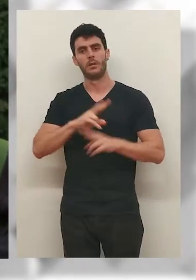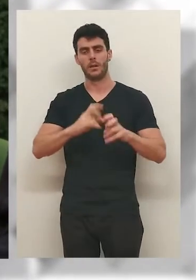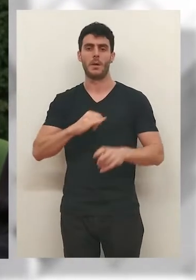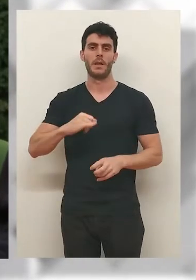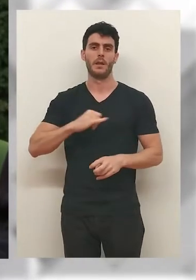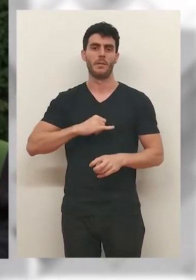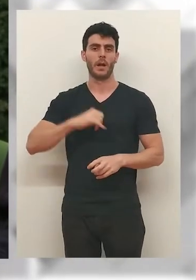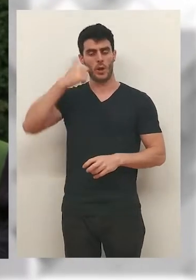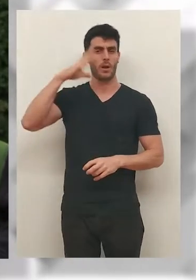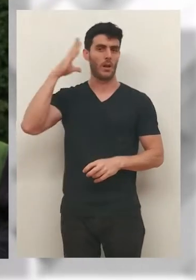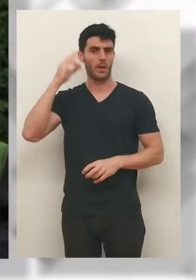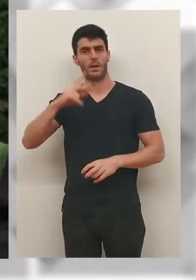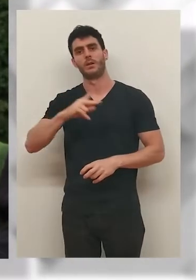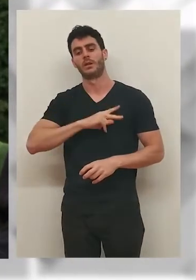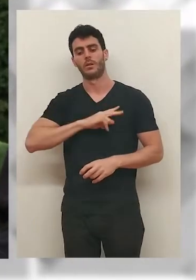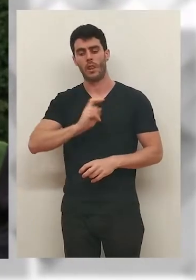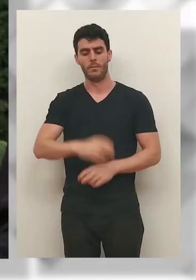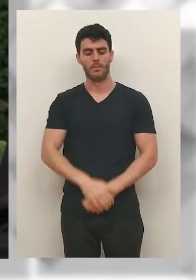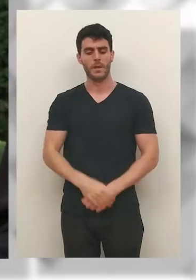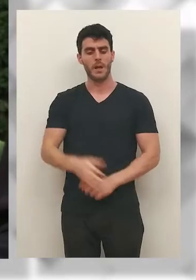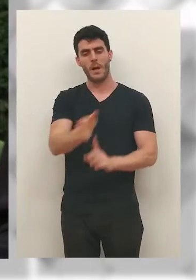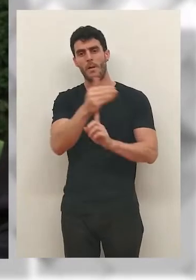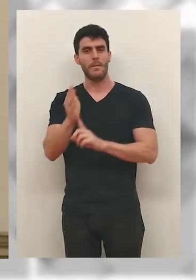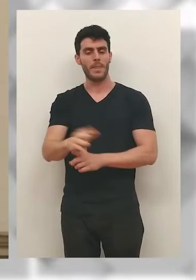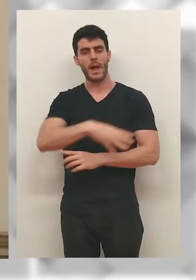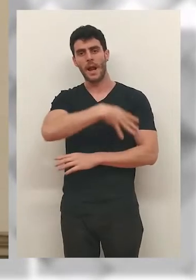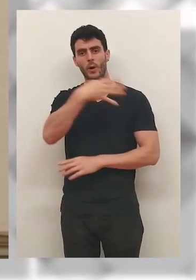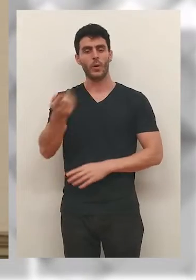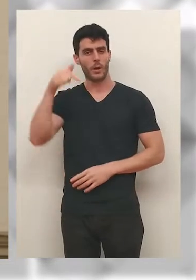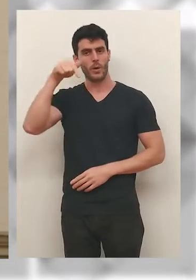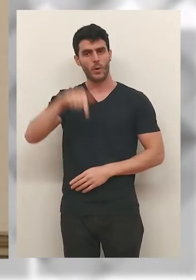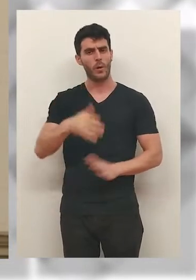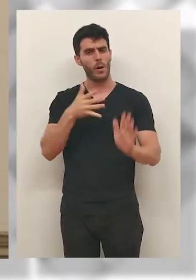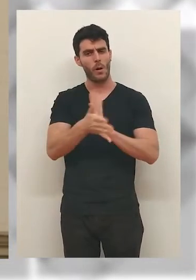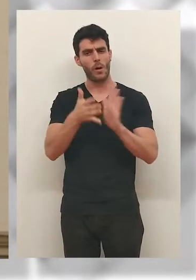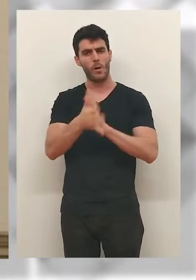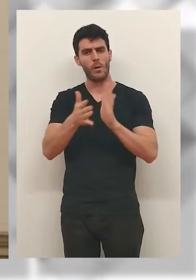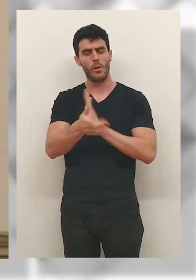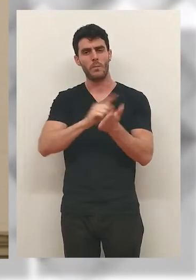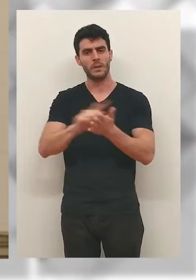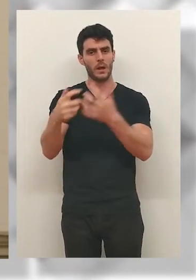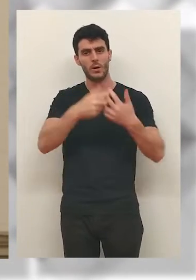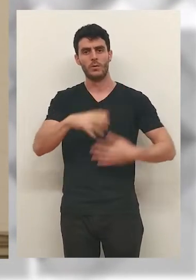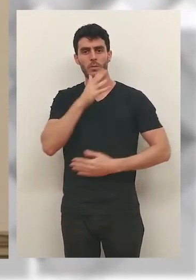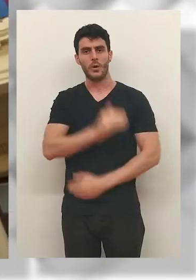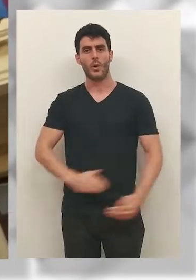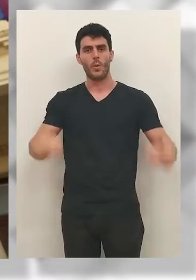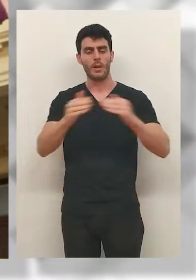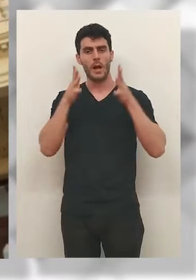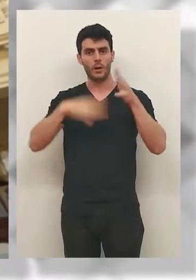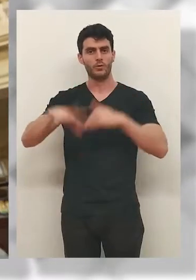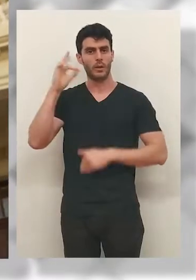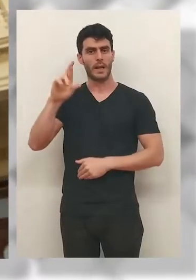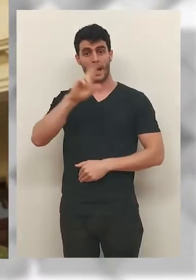o como te sientes tú identificado con tu propio género o sexo. Bajo esta bandera arcoiris se han escuchado hoy mensajes de lucha por la igualdad.